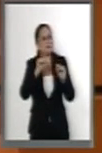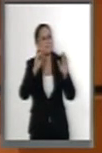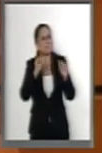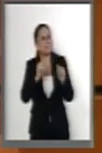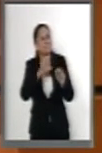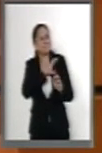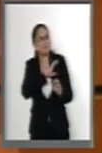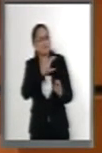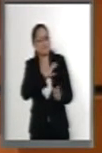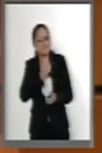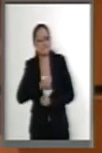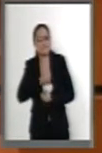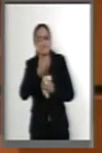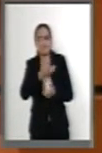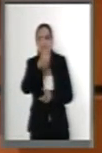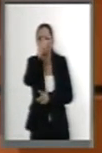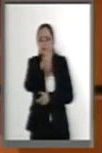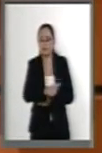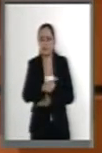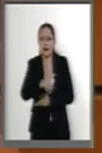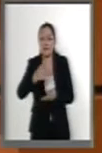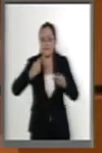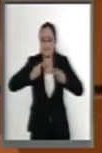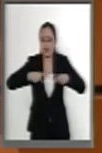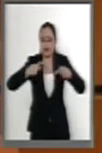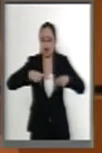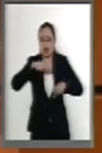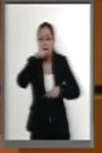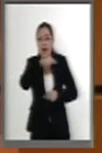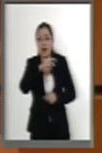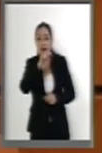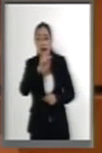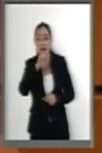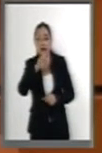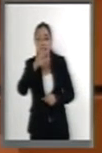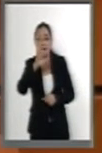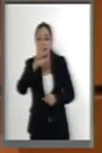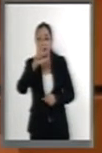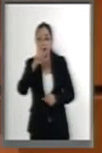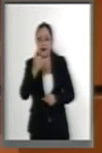persona de Arely, respetable.